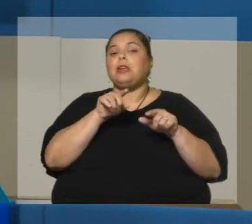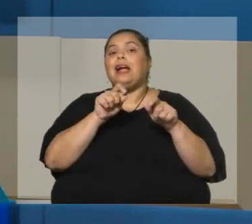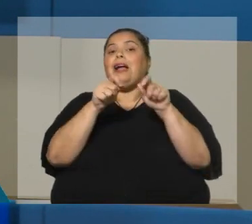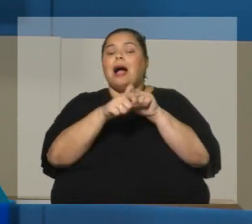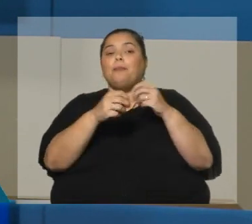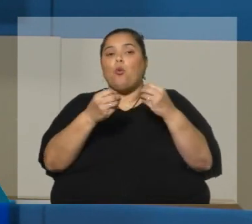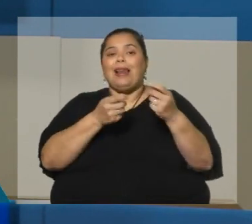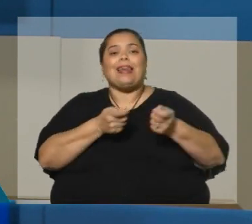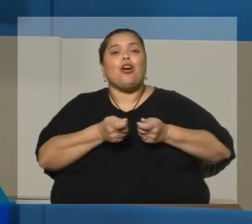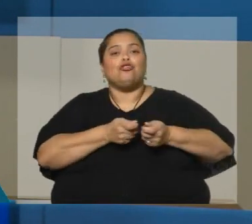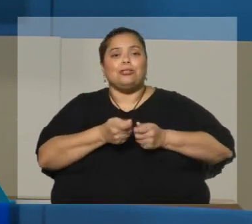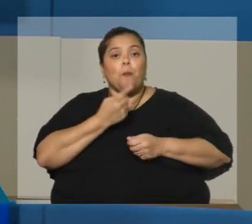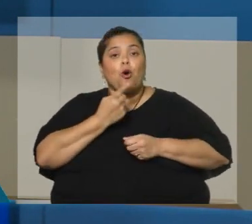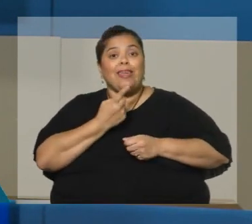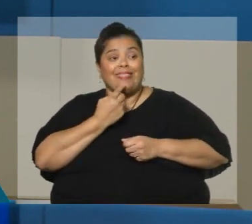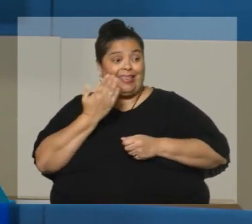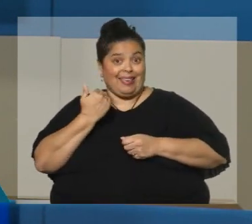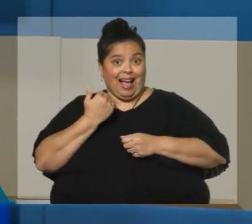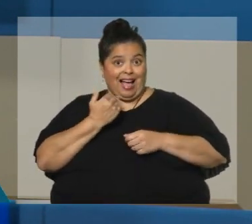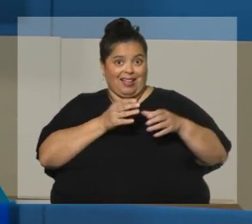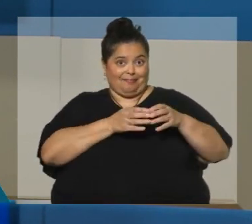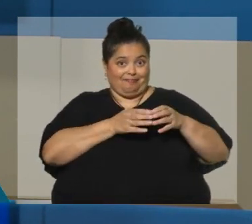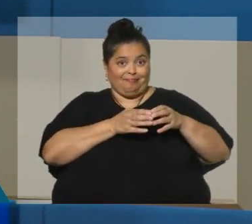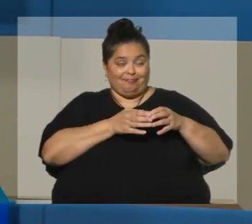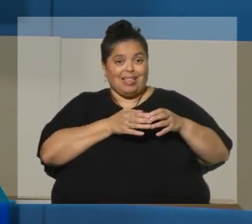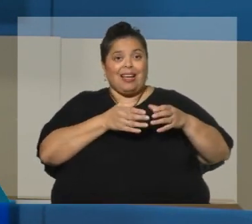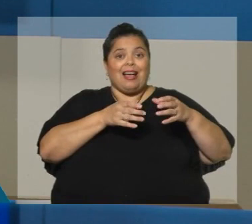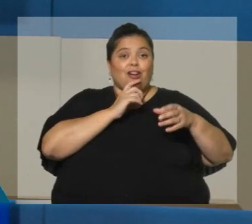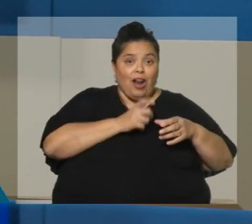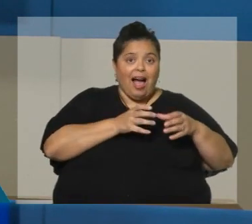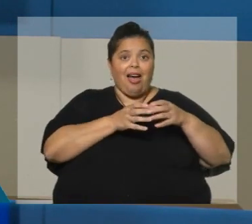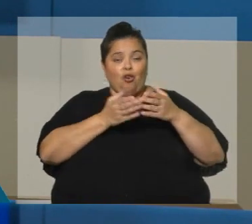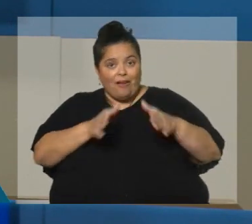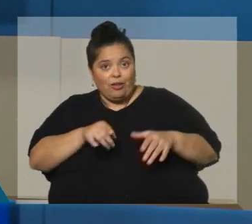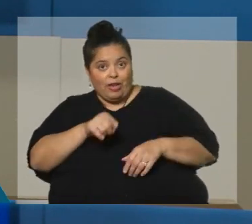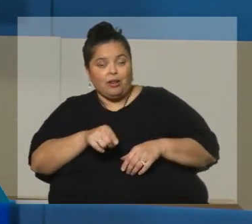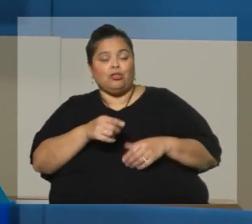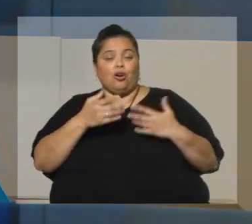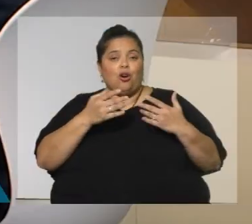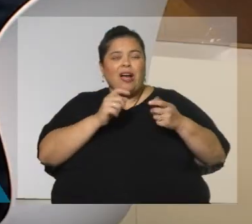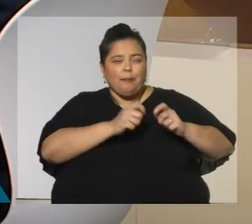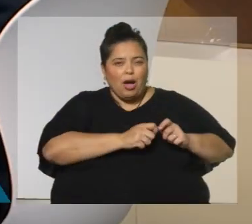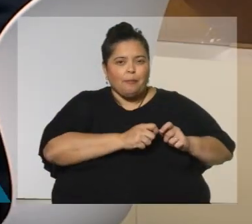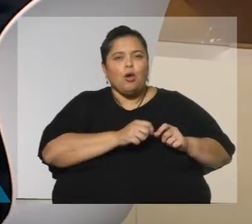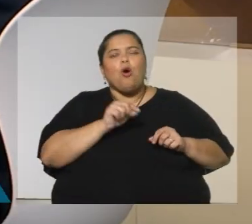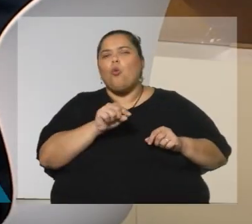política de último momento? 0,3% del PIB aproximadamente. Es muy poco en el contexto.